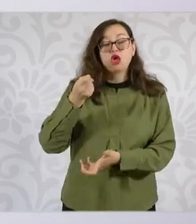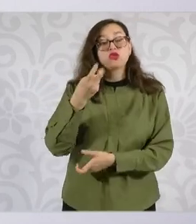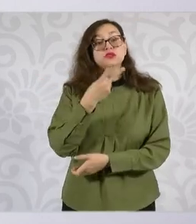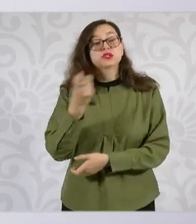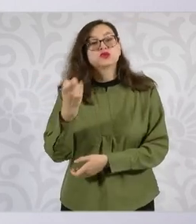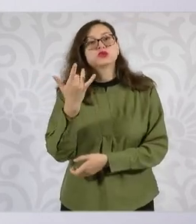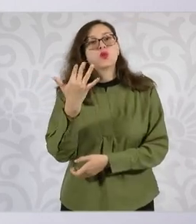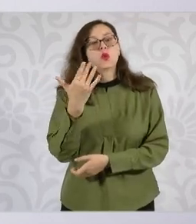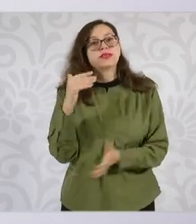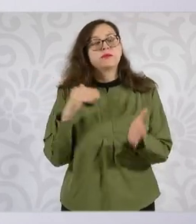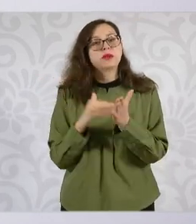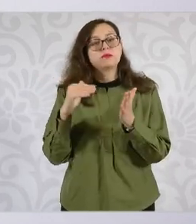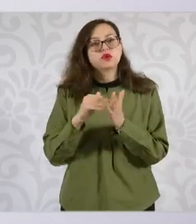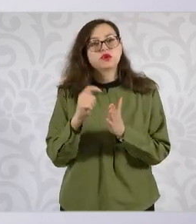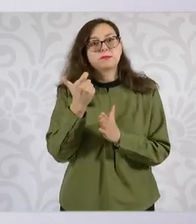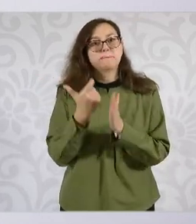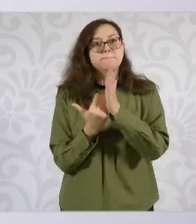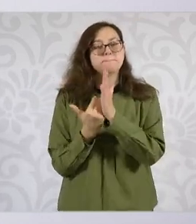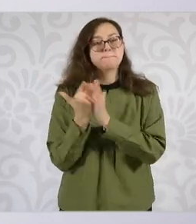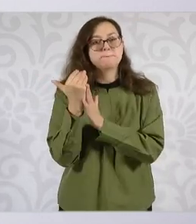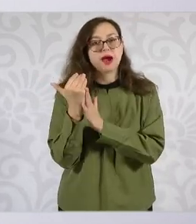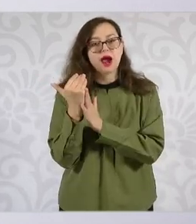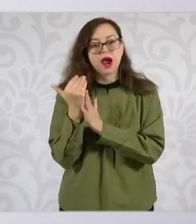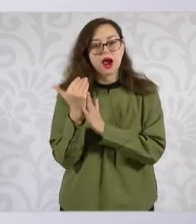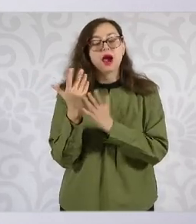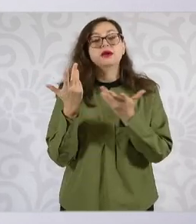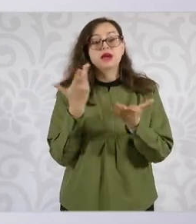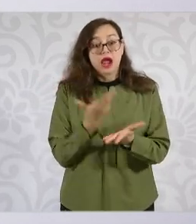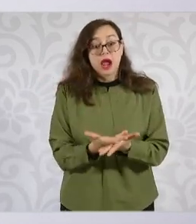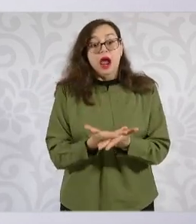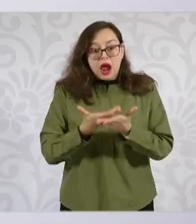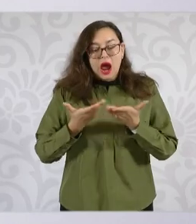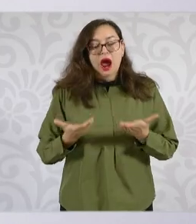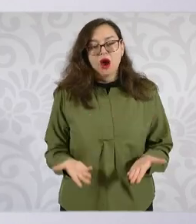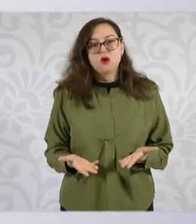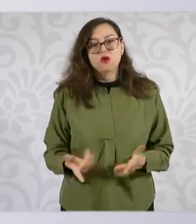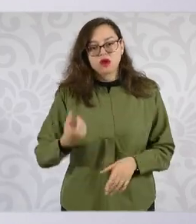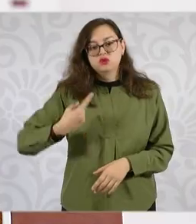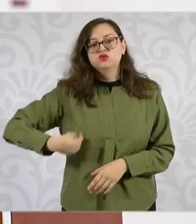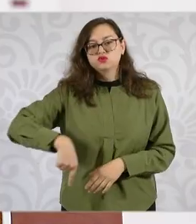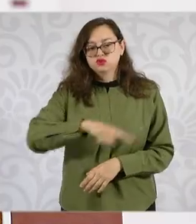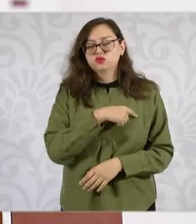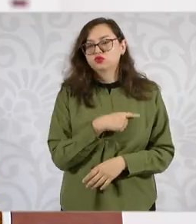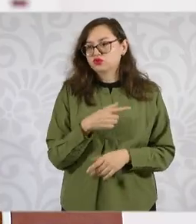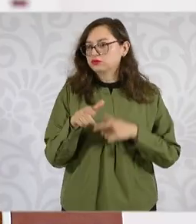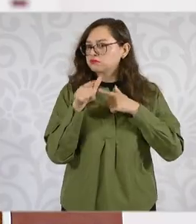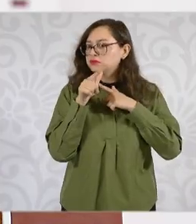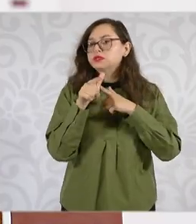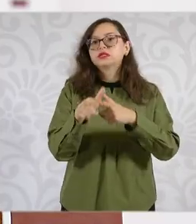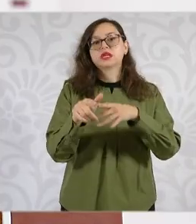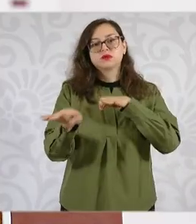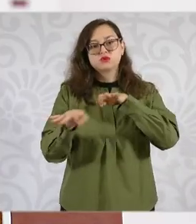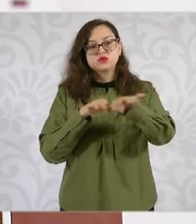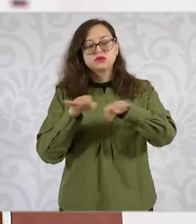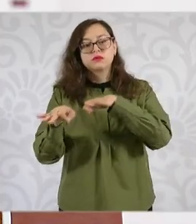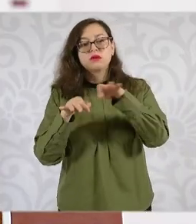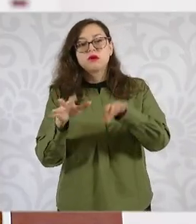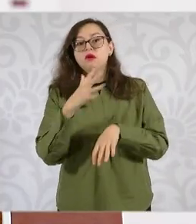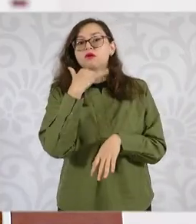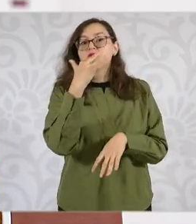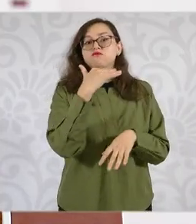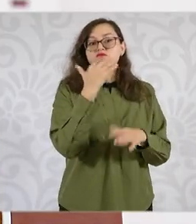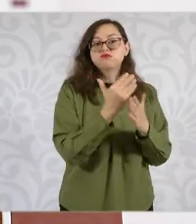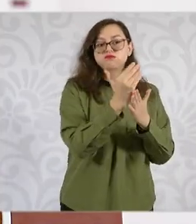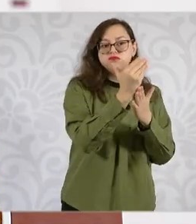de pesos. Y ahora tenemos una estrategia para que sigan aumentando. Si disminuye la corrupción, pues